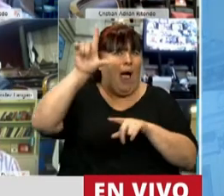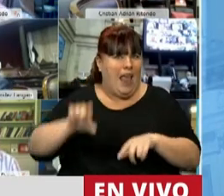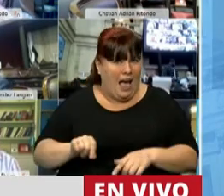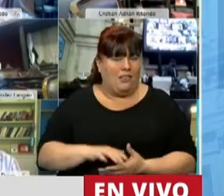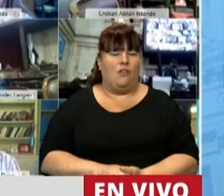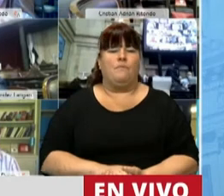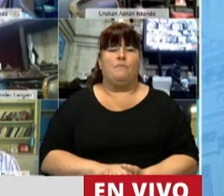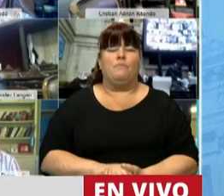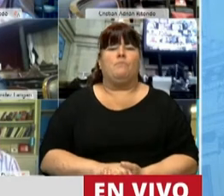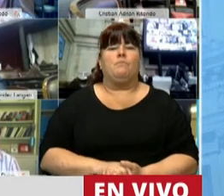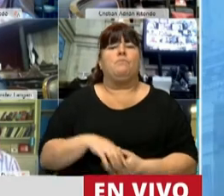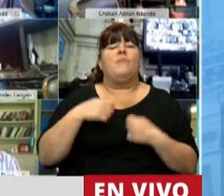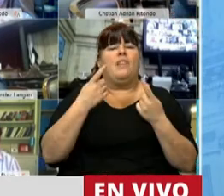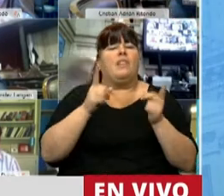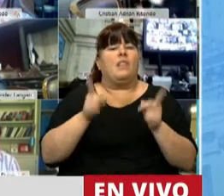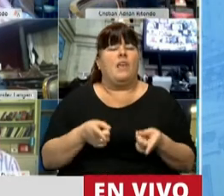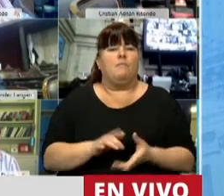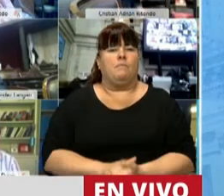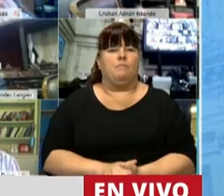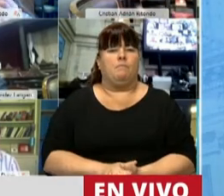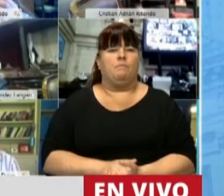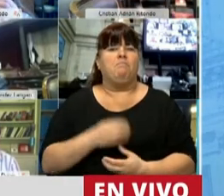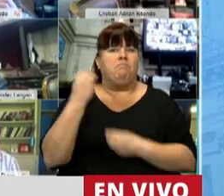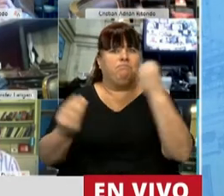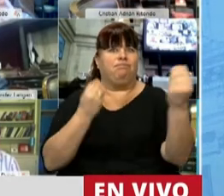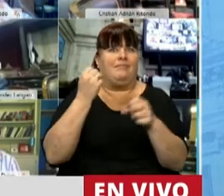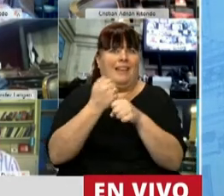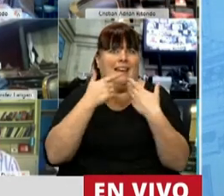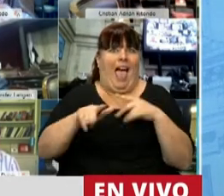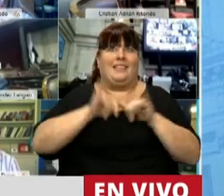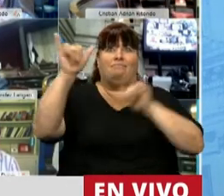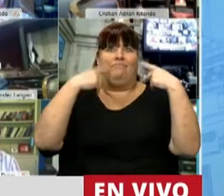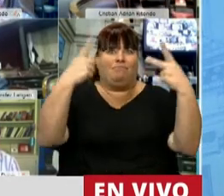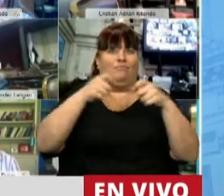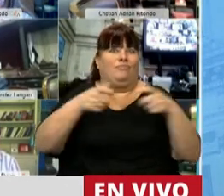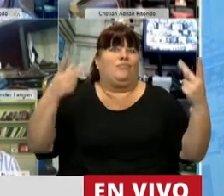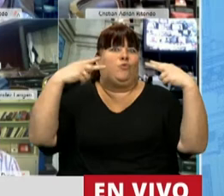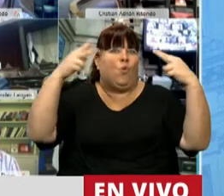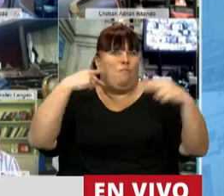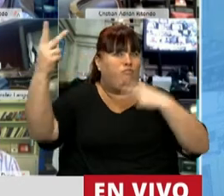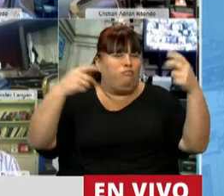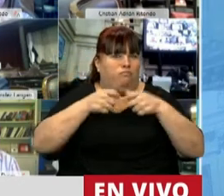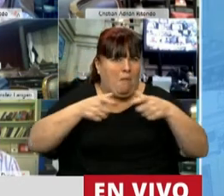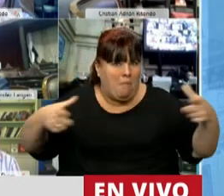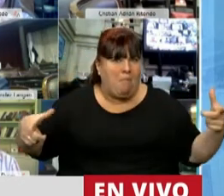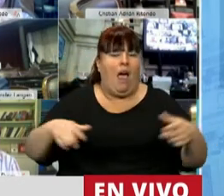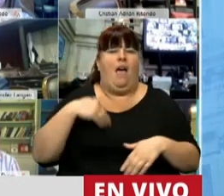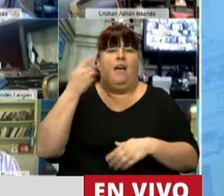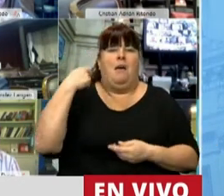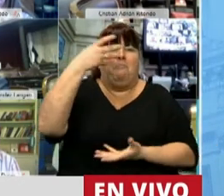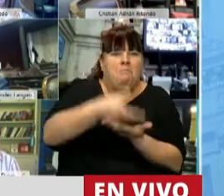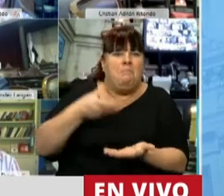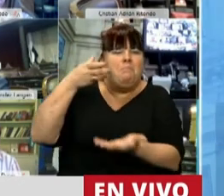nivel cabotaje, generándose también nuevas fuentes de trabajo y se iba agrandando la actividad e iban surgiendo más